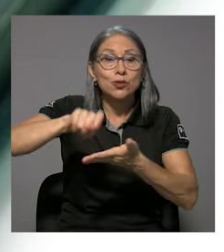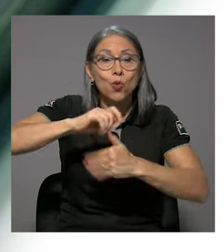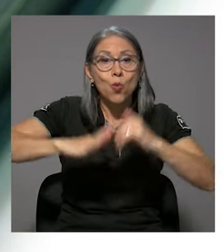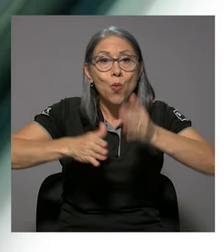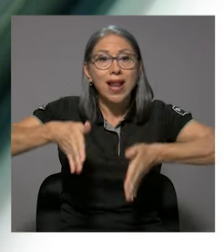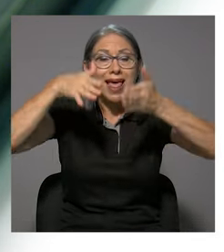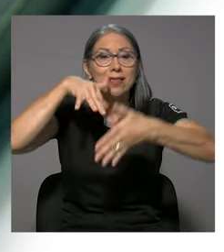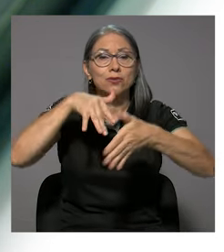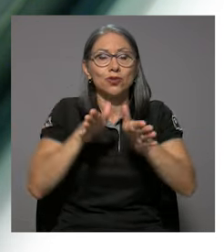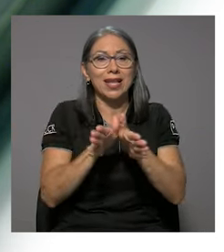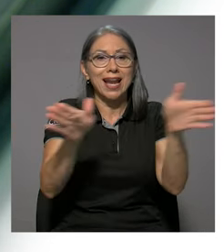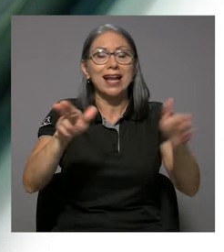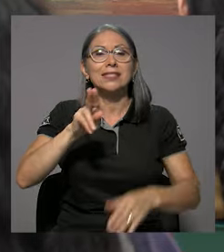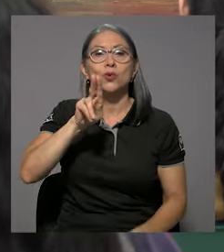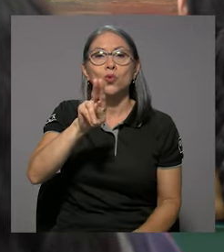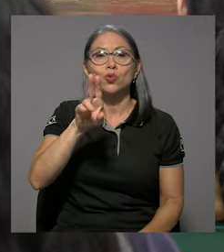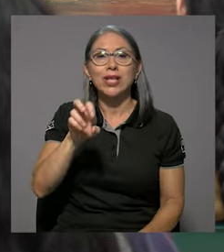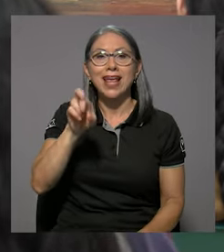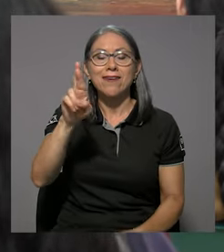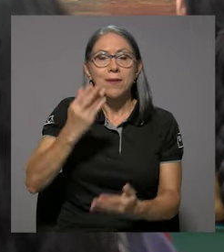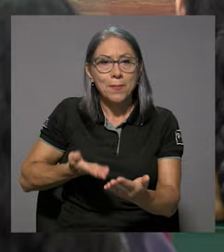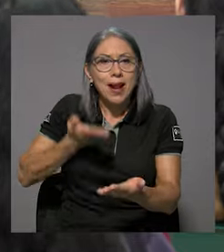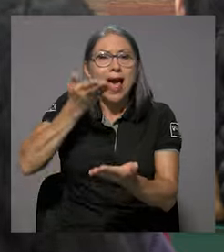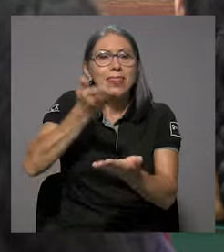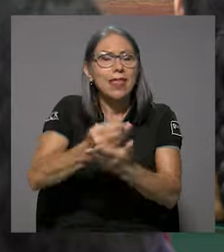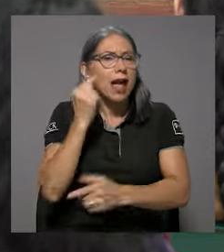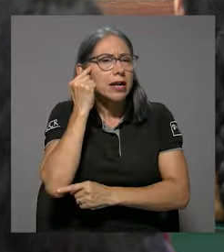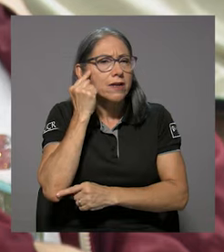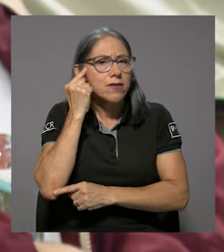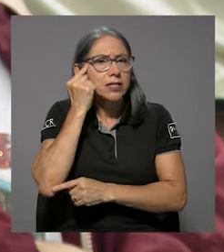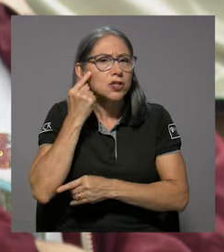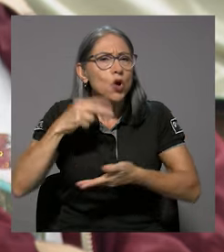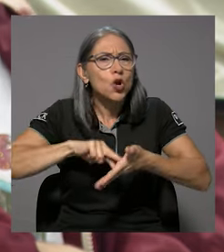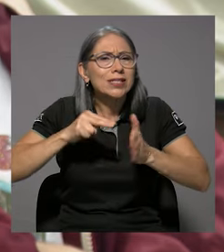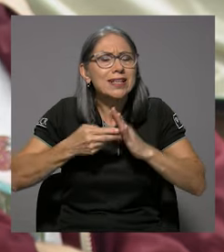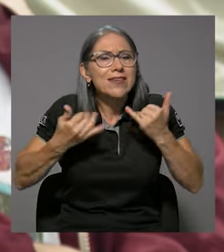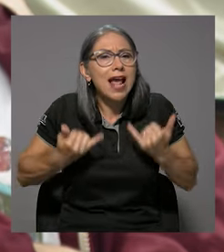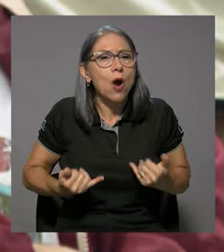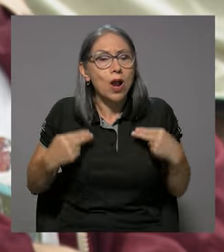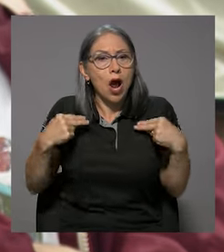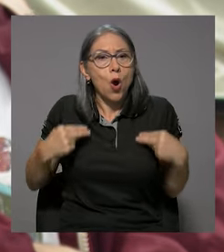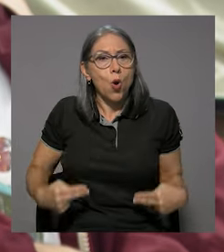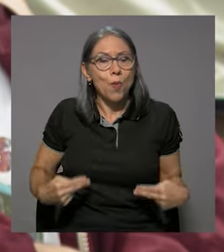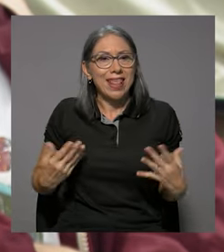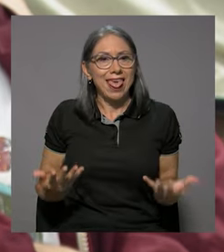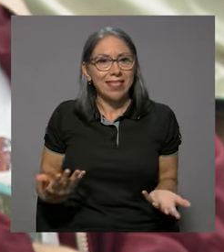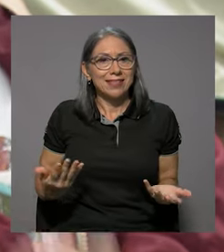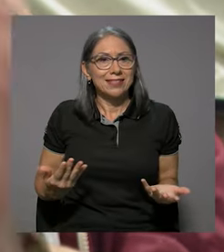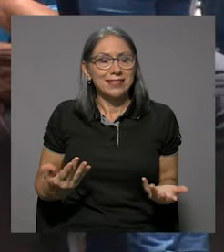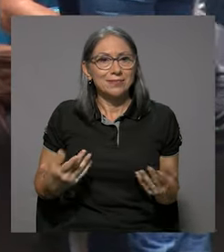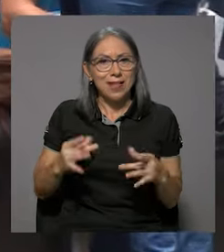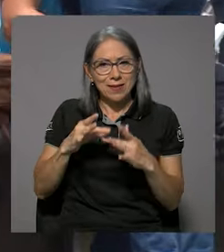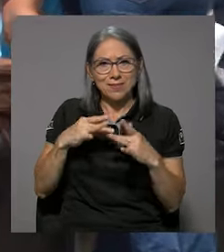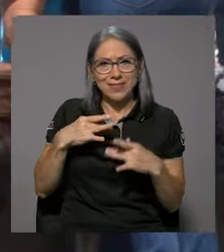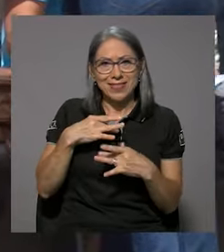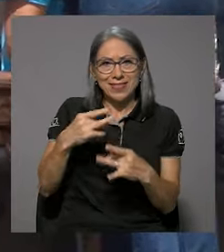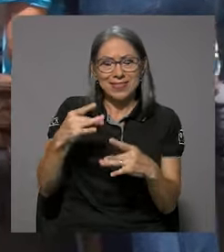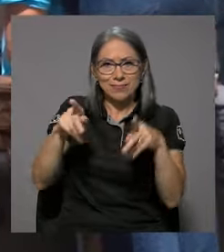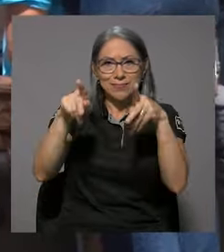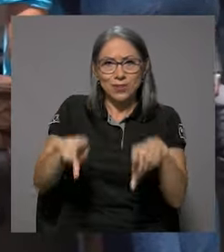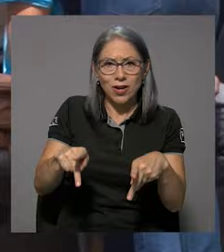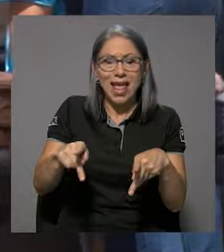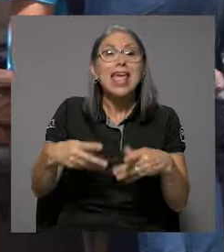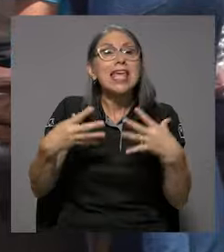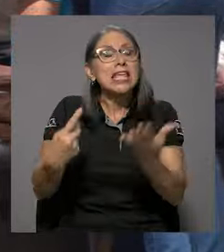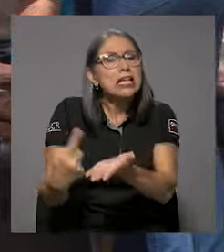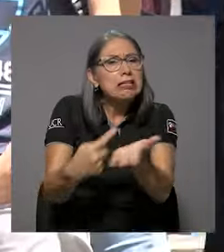la Escuela de Estudios Generales de la UCR plantea una reflexión de lo que son ahora las humanidades, y brinda una